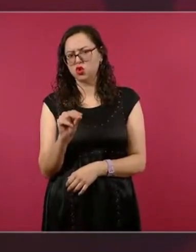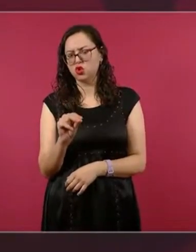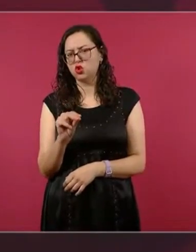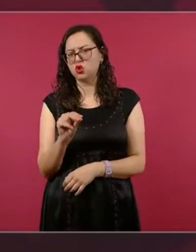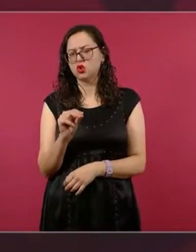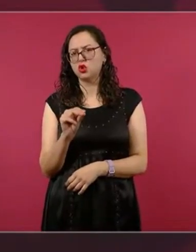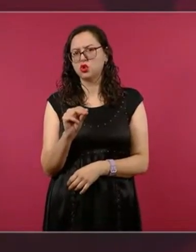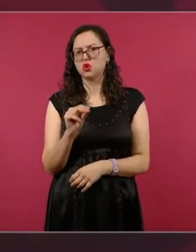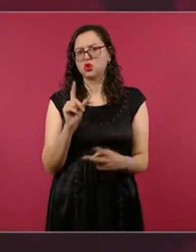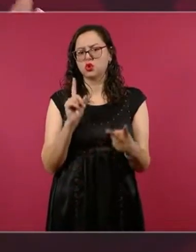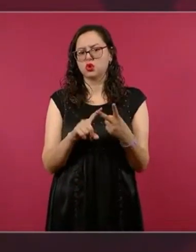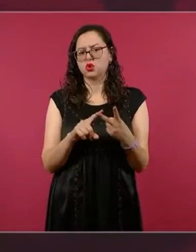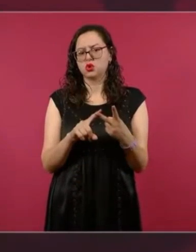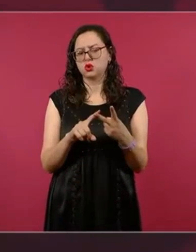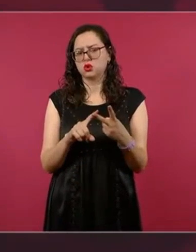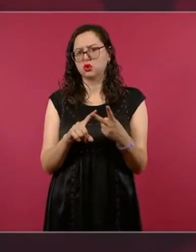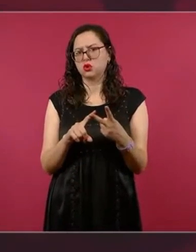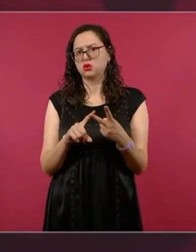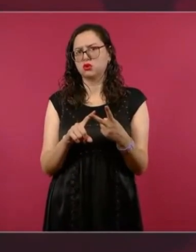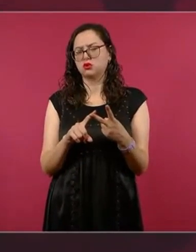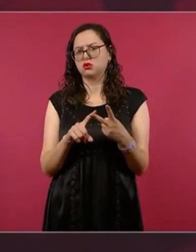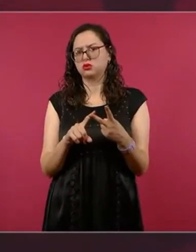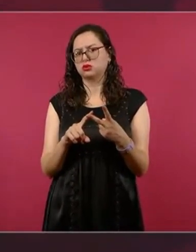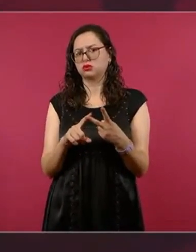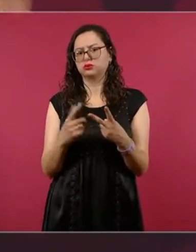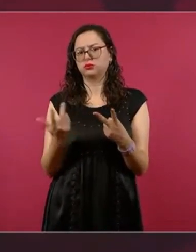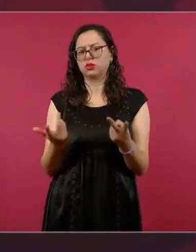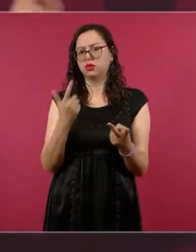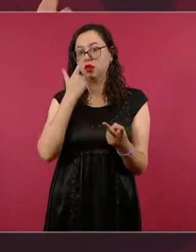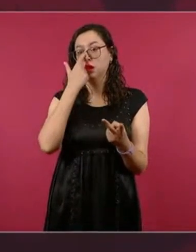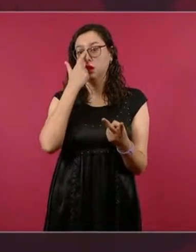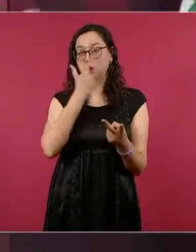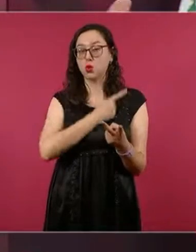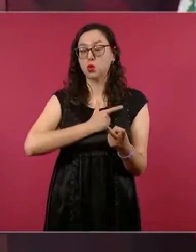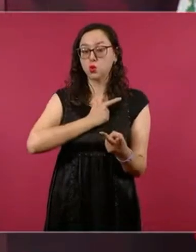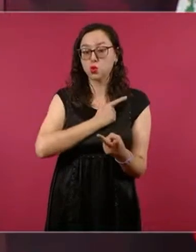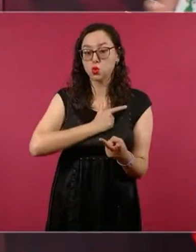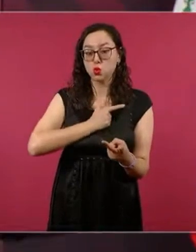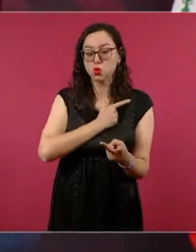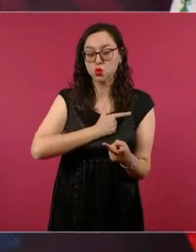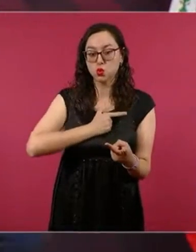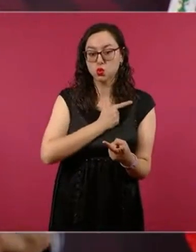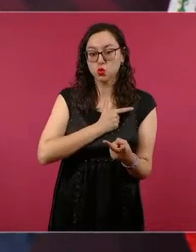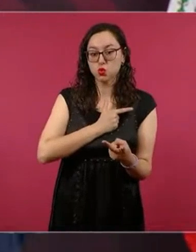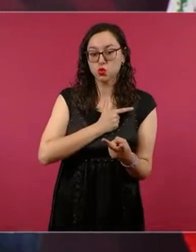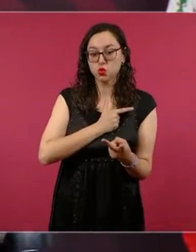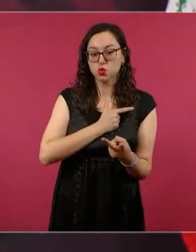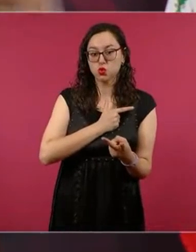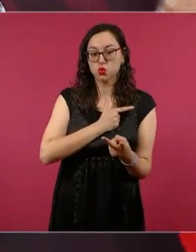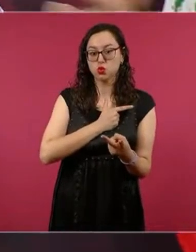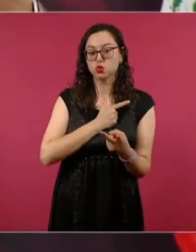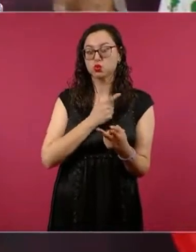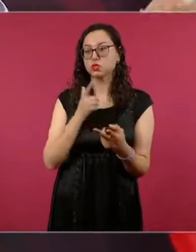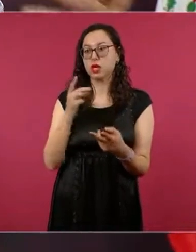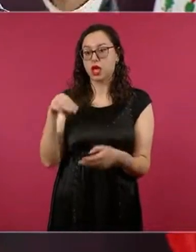porque sea muy militante